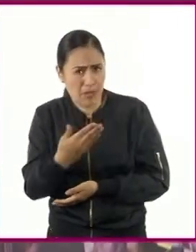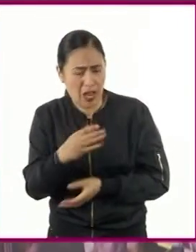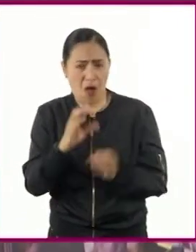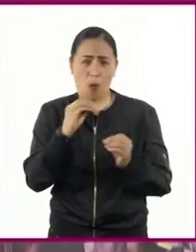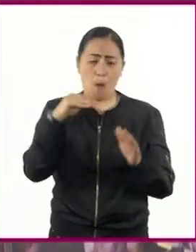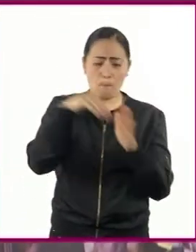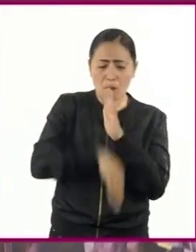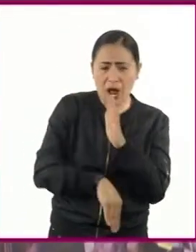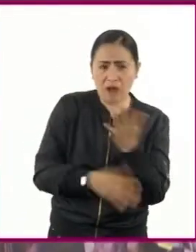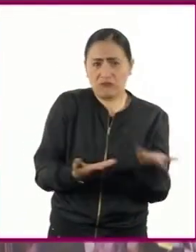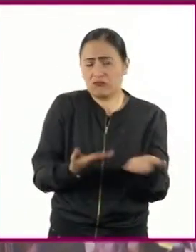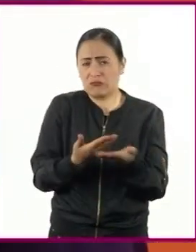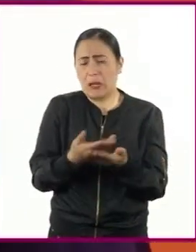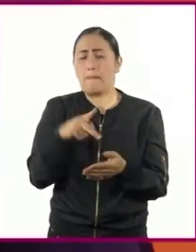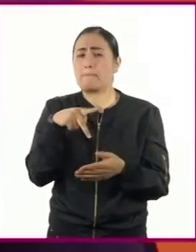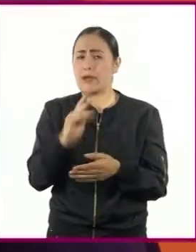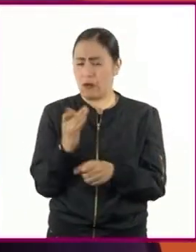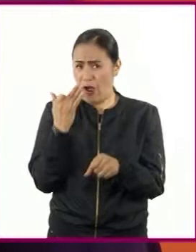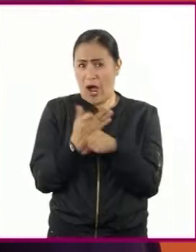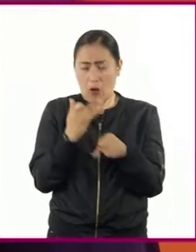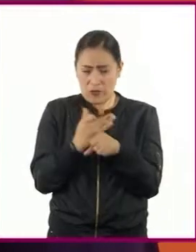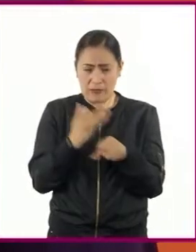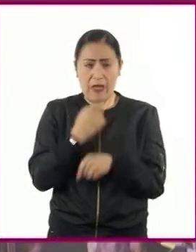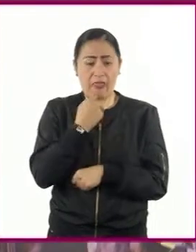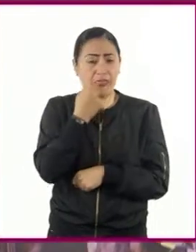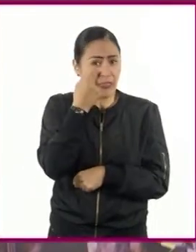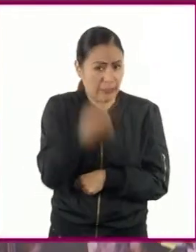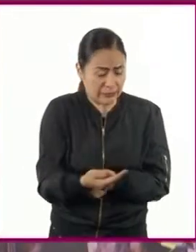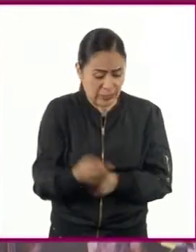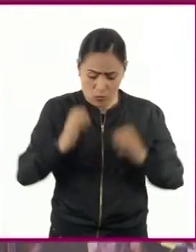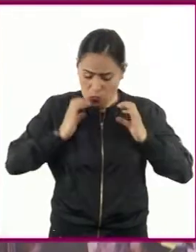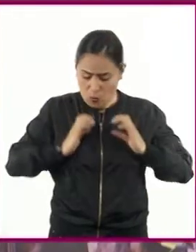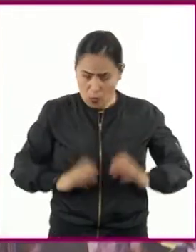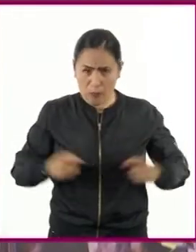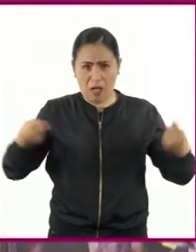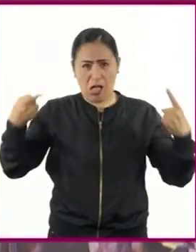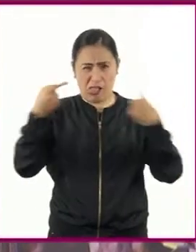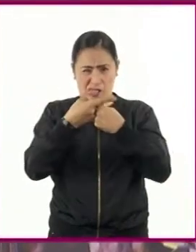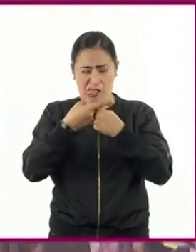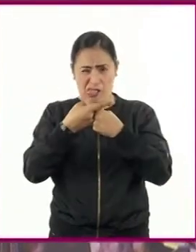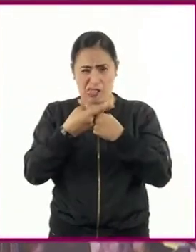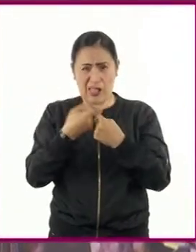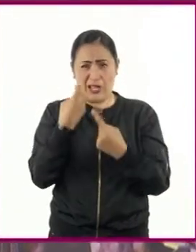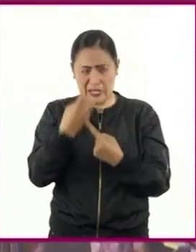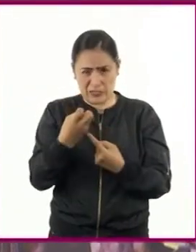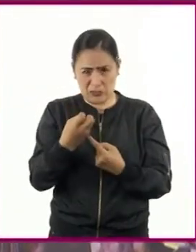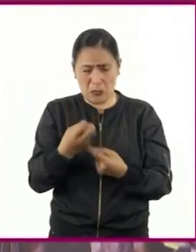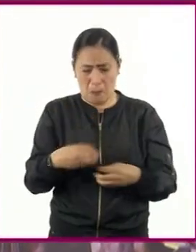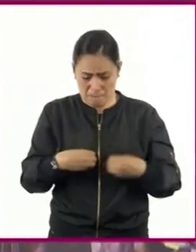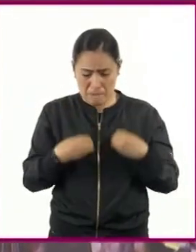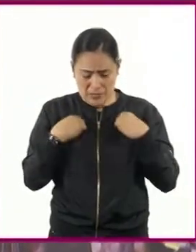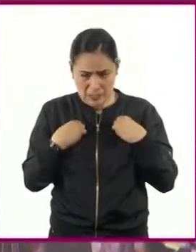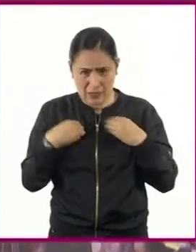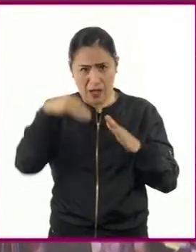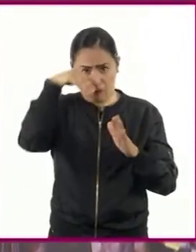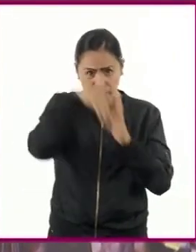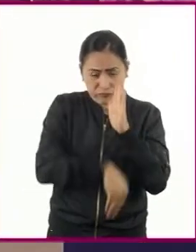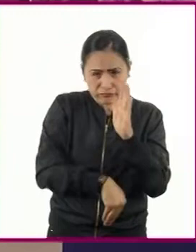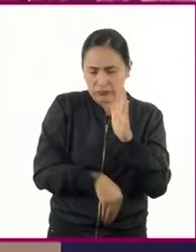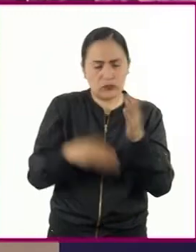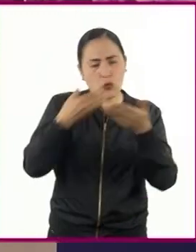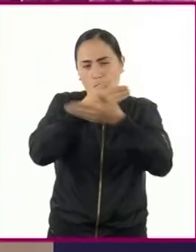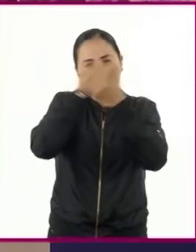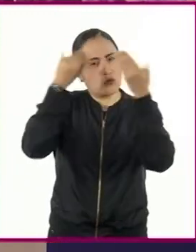momento no se puede afirmar que tengan un impacto negativo ni drástico en la calidad de vida del ser humano.